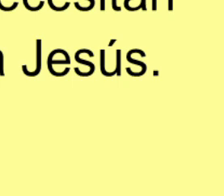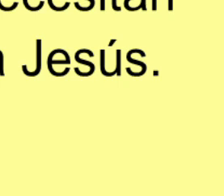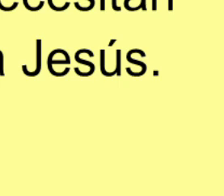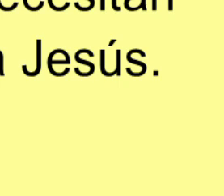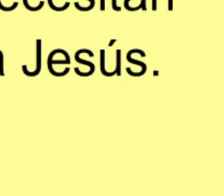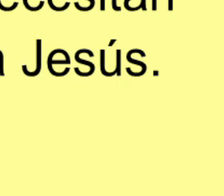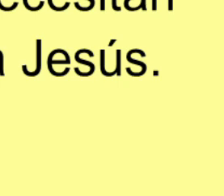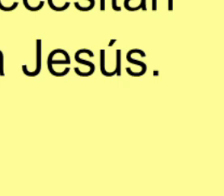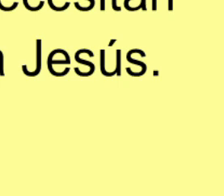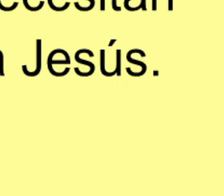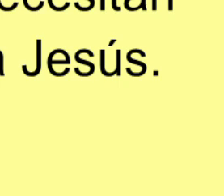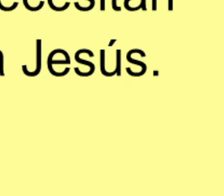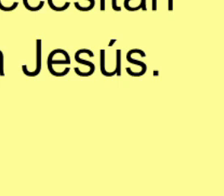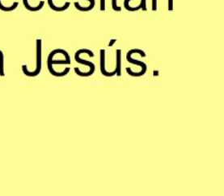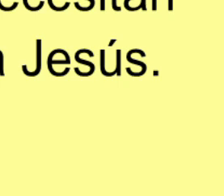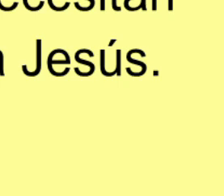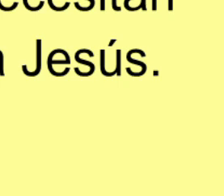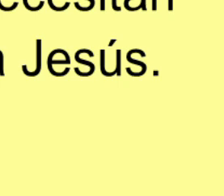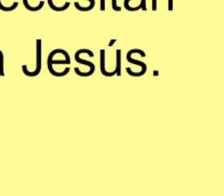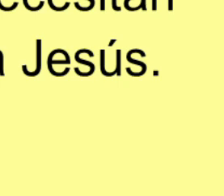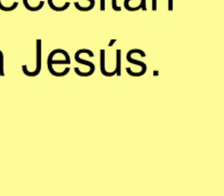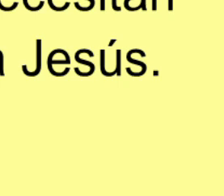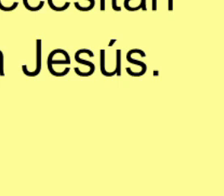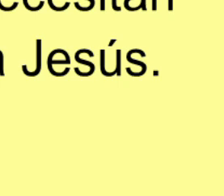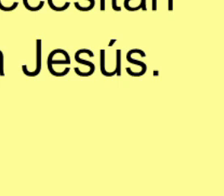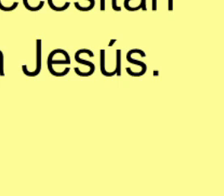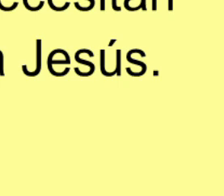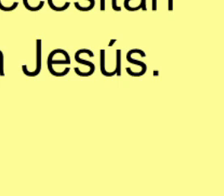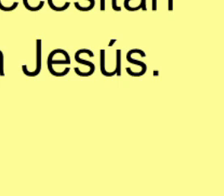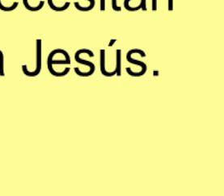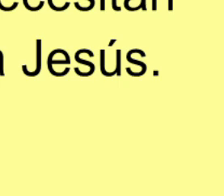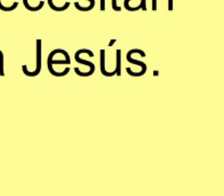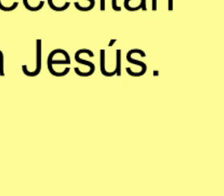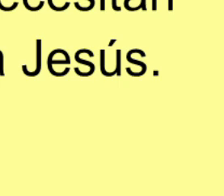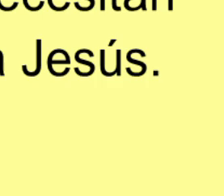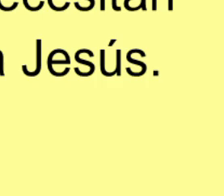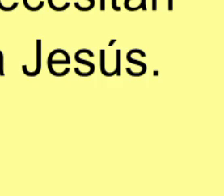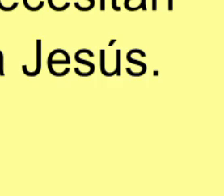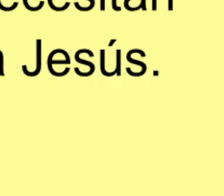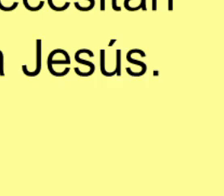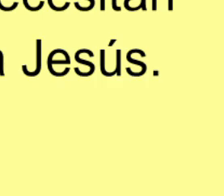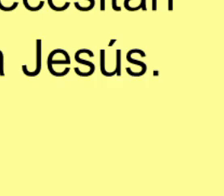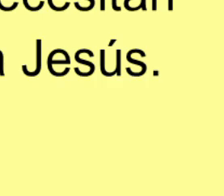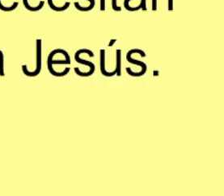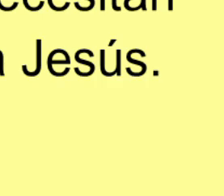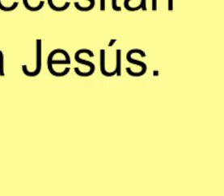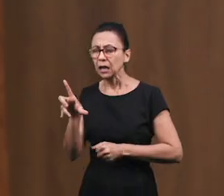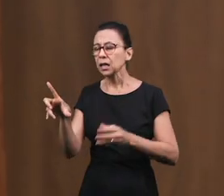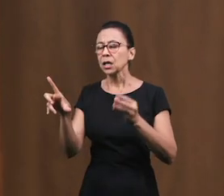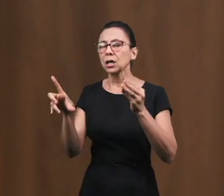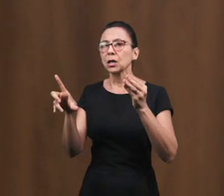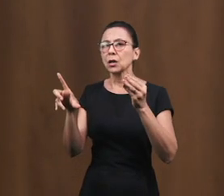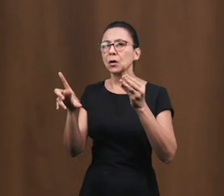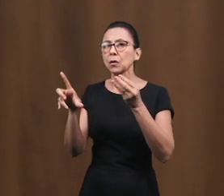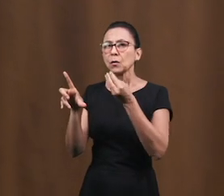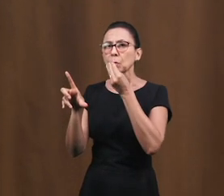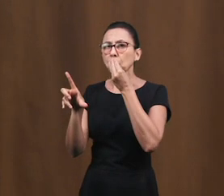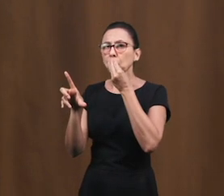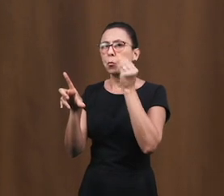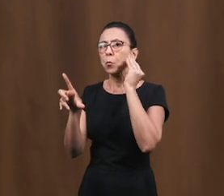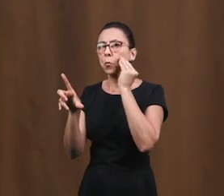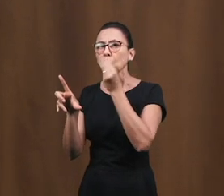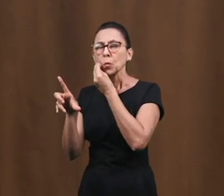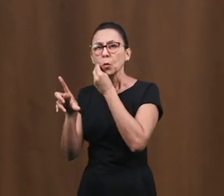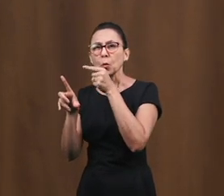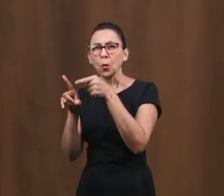Simples visitantes No ofreció agua Para Jesús Lavarse los pies No saludó Con beso No ofreció Aceite